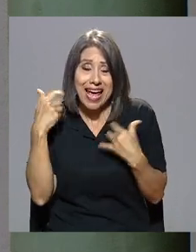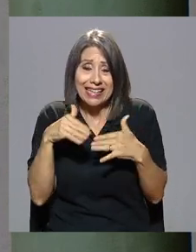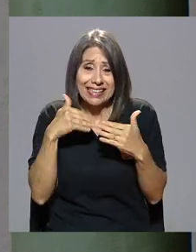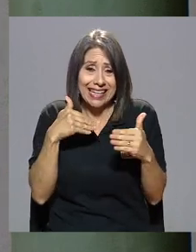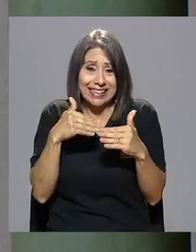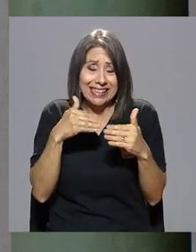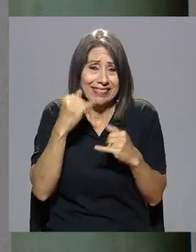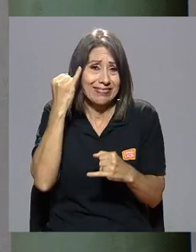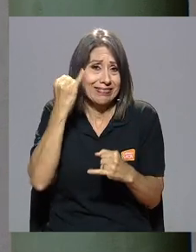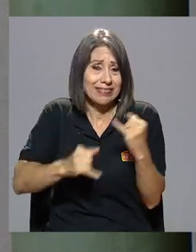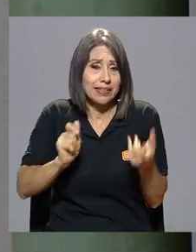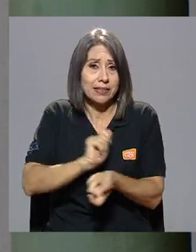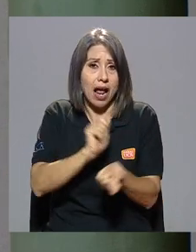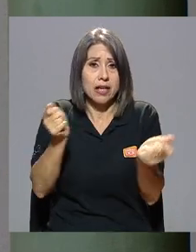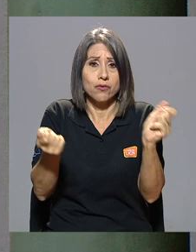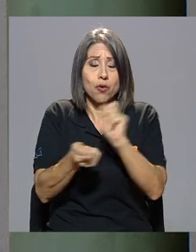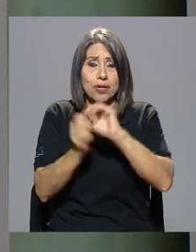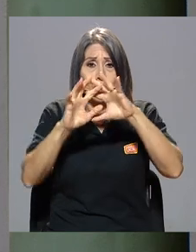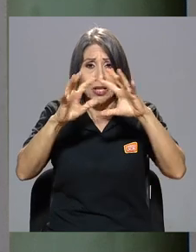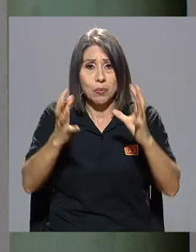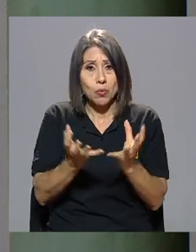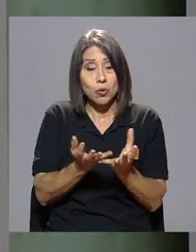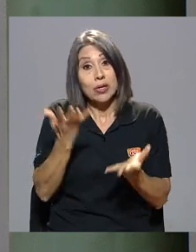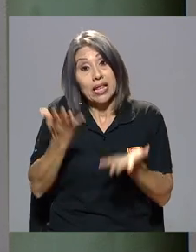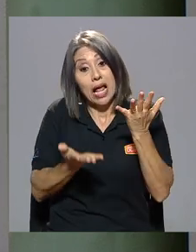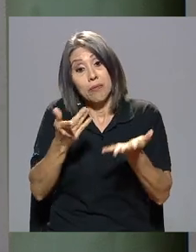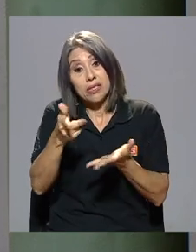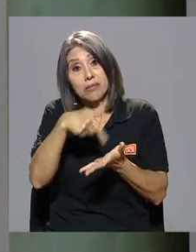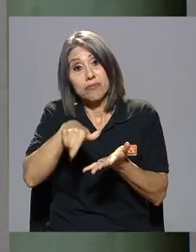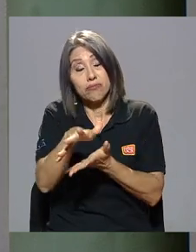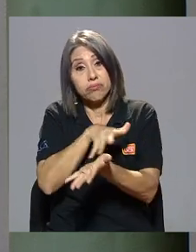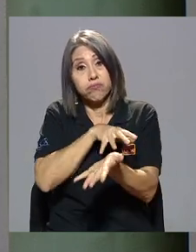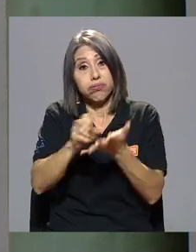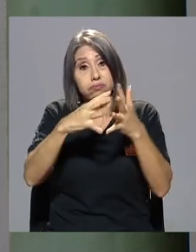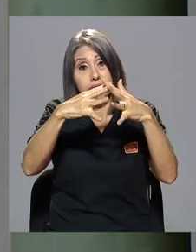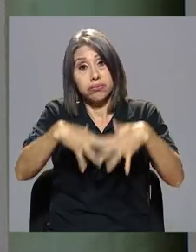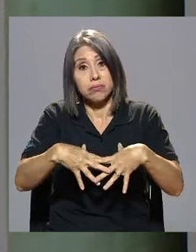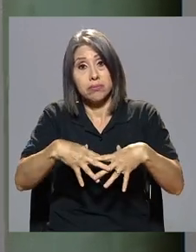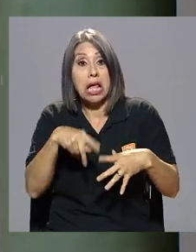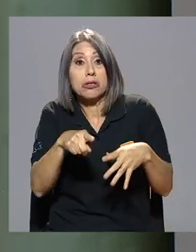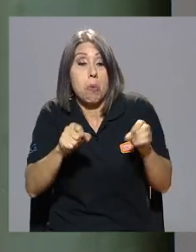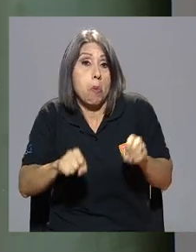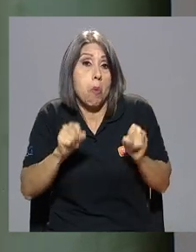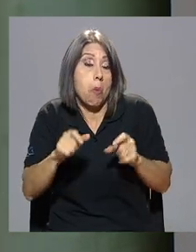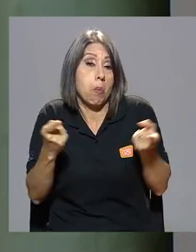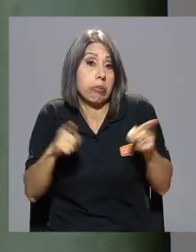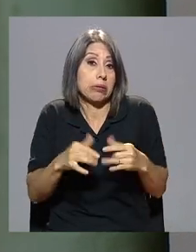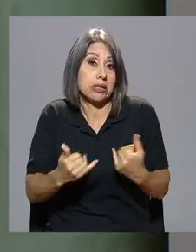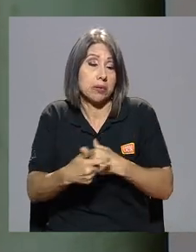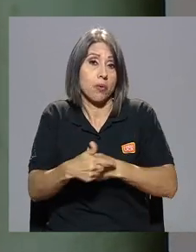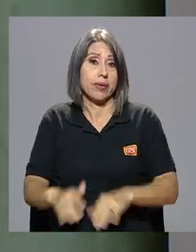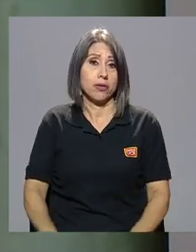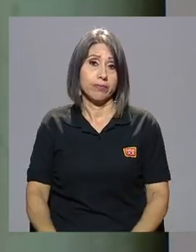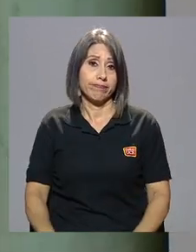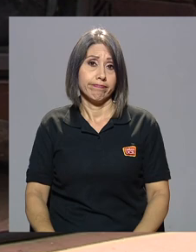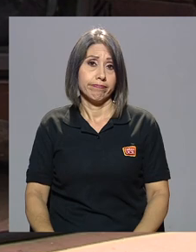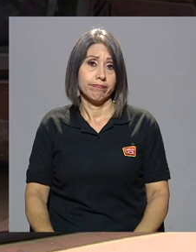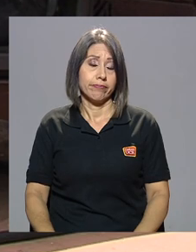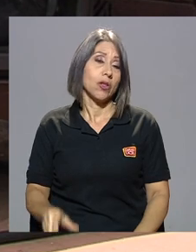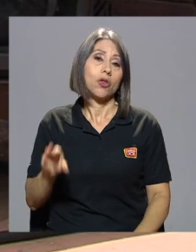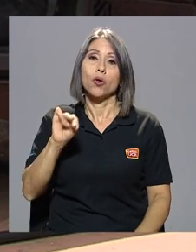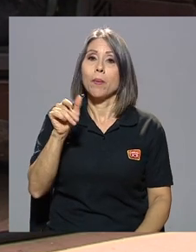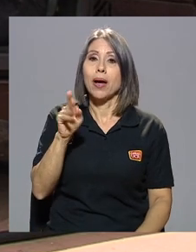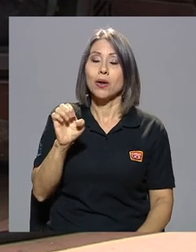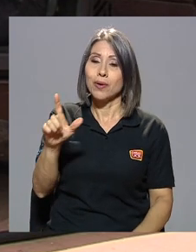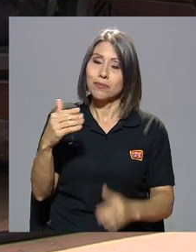la humanidad que puede incluso llevar a la humanidad a su destrucción eso no se puede excluir como una posibilidad en este momento Don